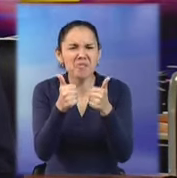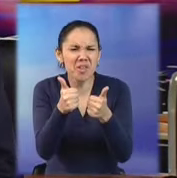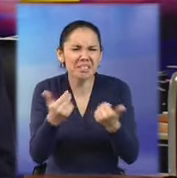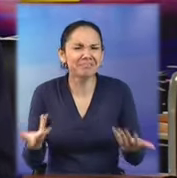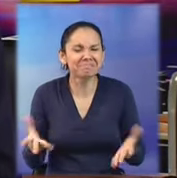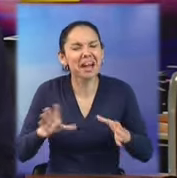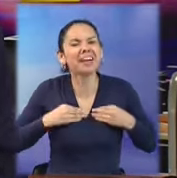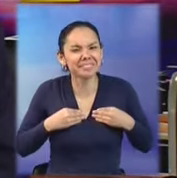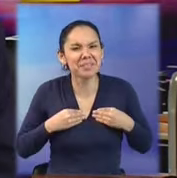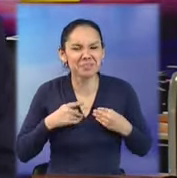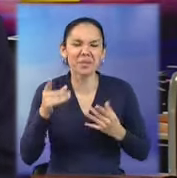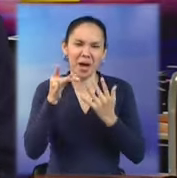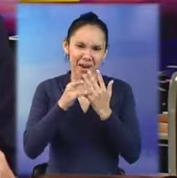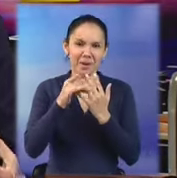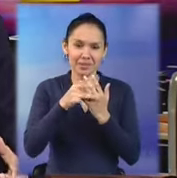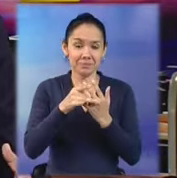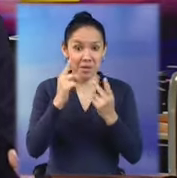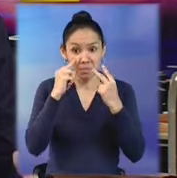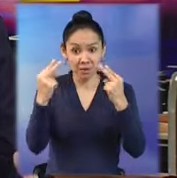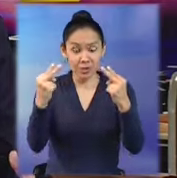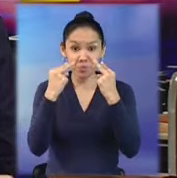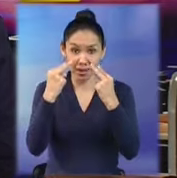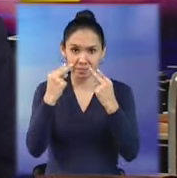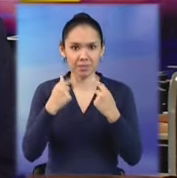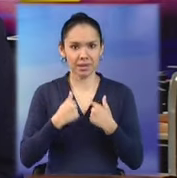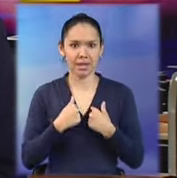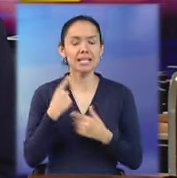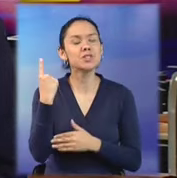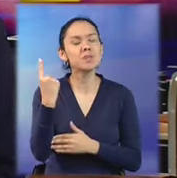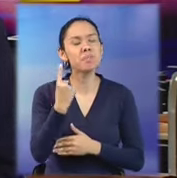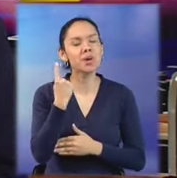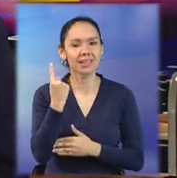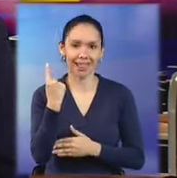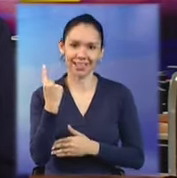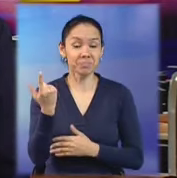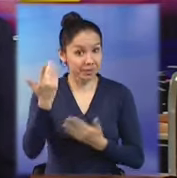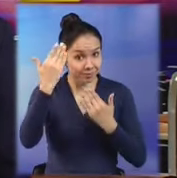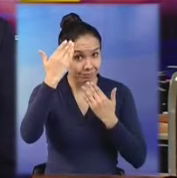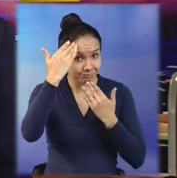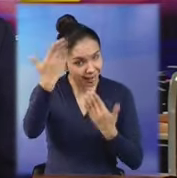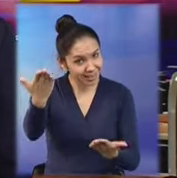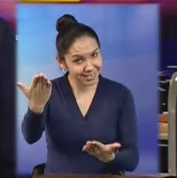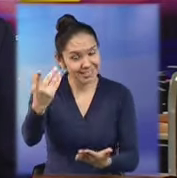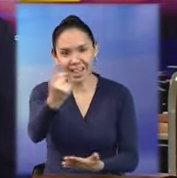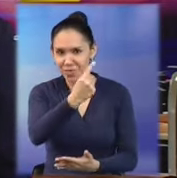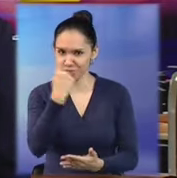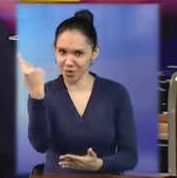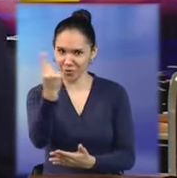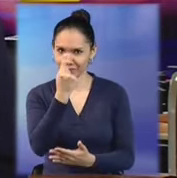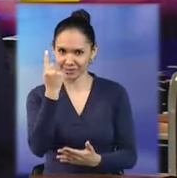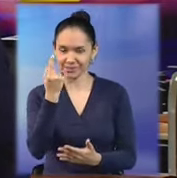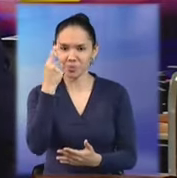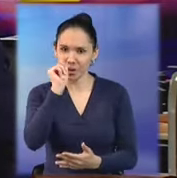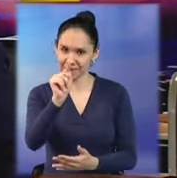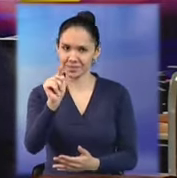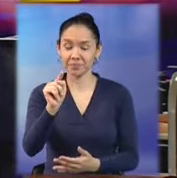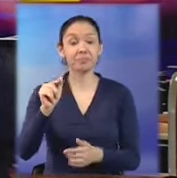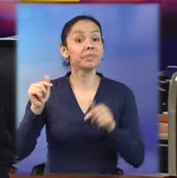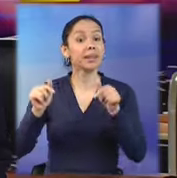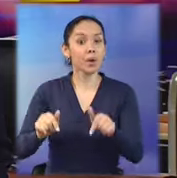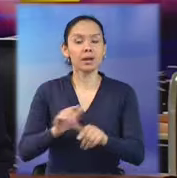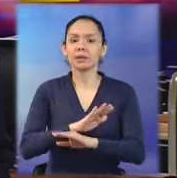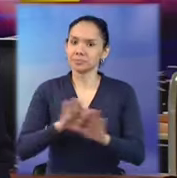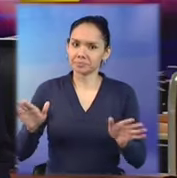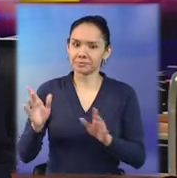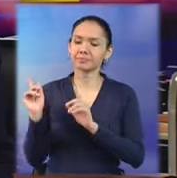menos nos ven y eso es para mí lo más importante. Así que gracias a todos ustedes por eso. Y